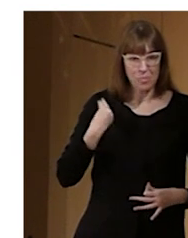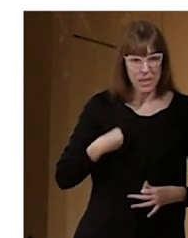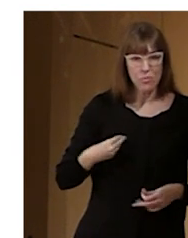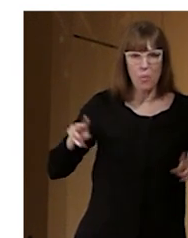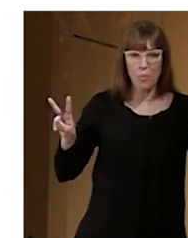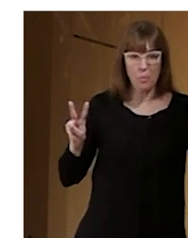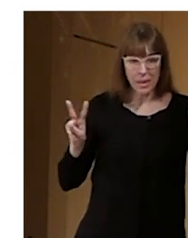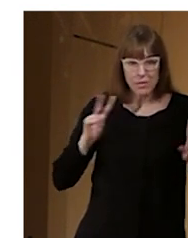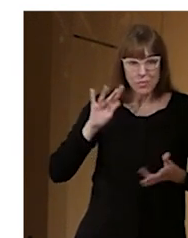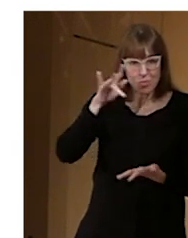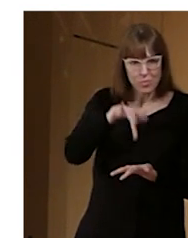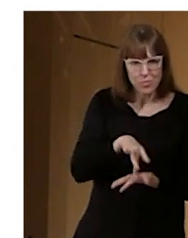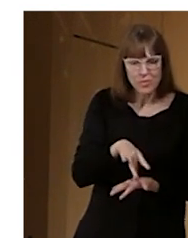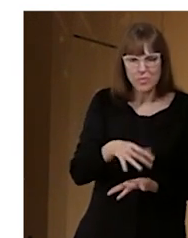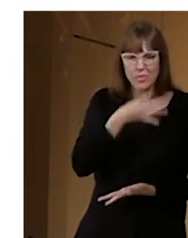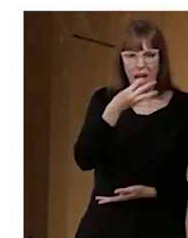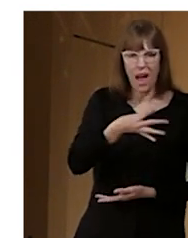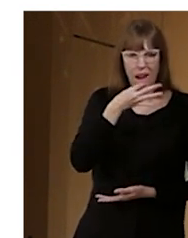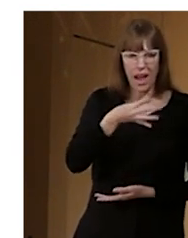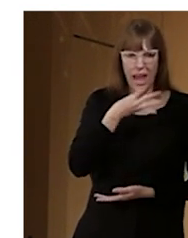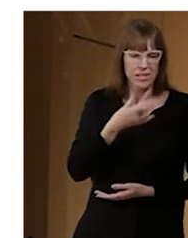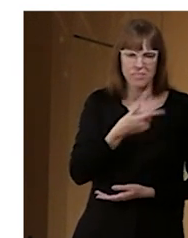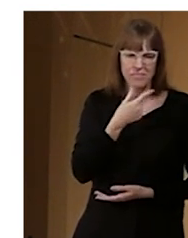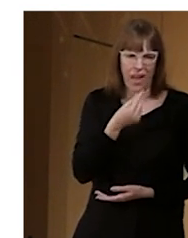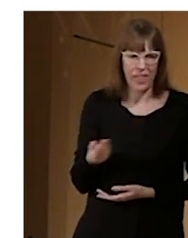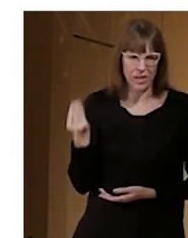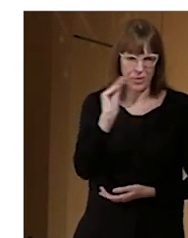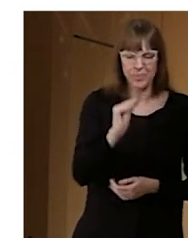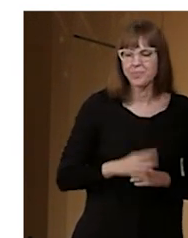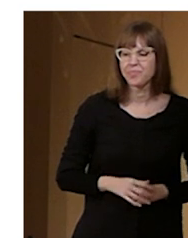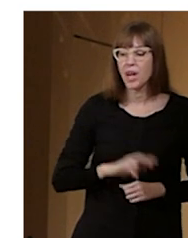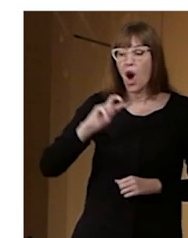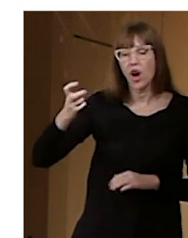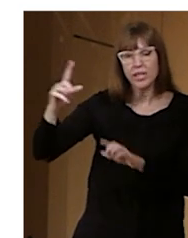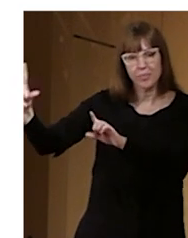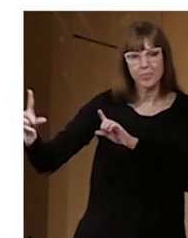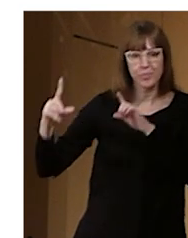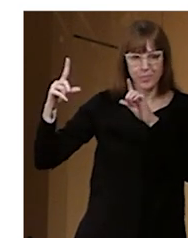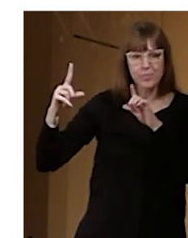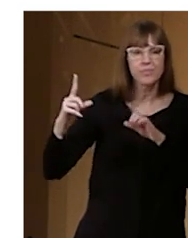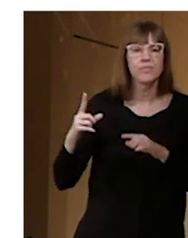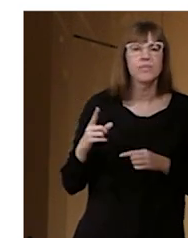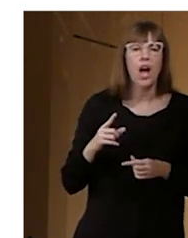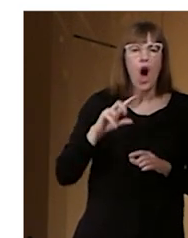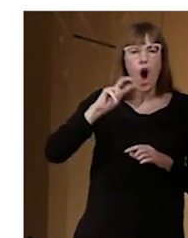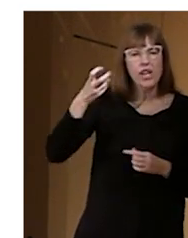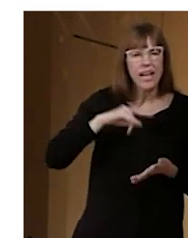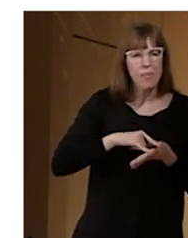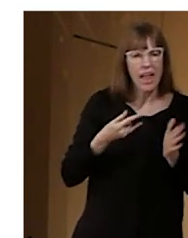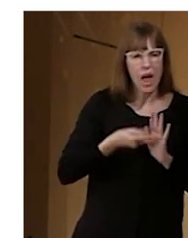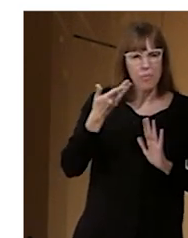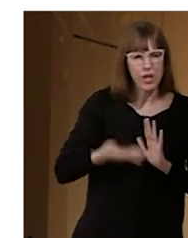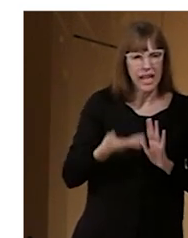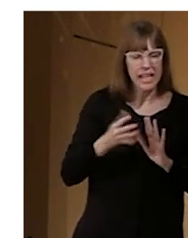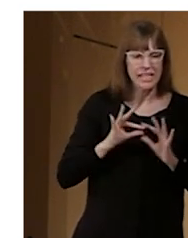muy sencillo, como digo, aplicarlo. Otra medida muy importante y que genera bastante confusión es el bucle